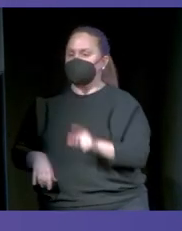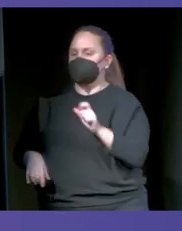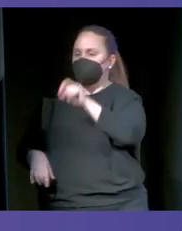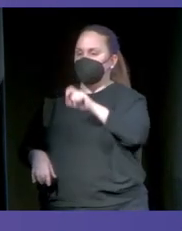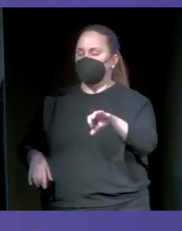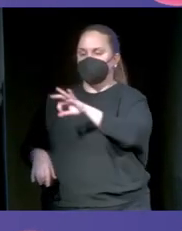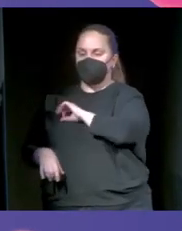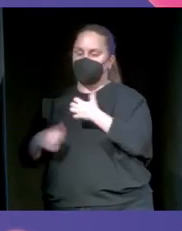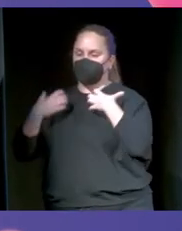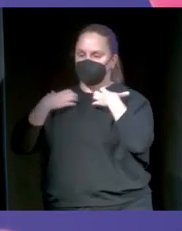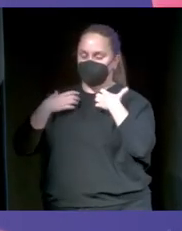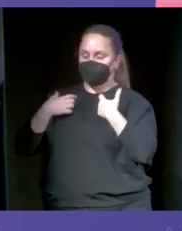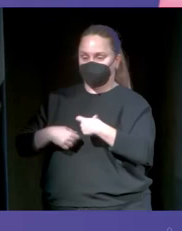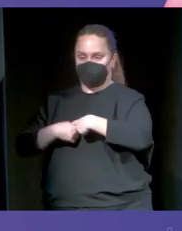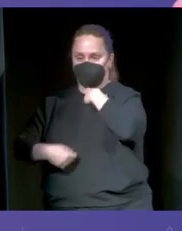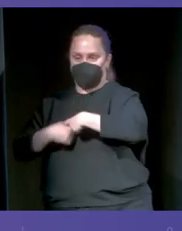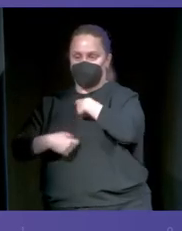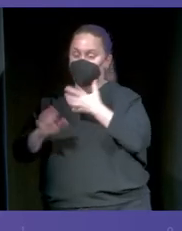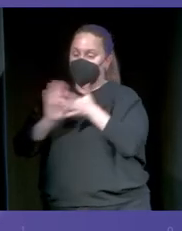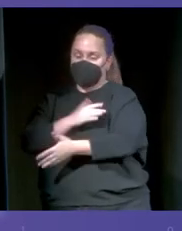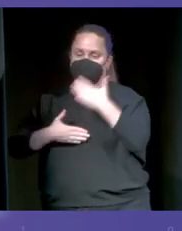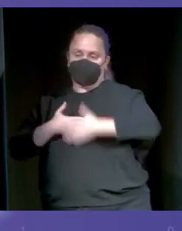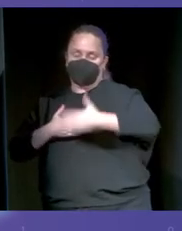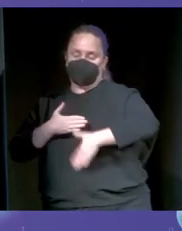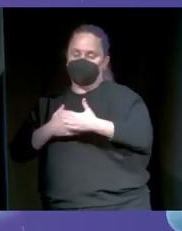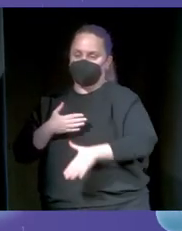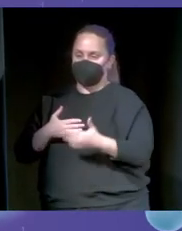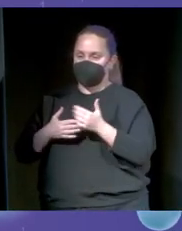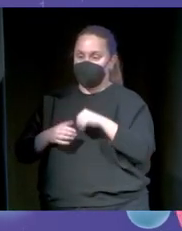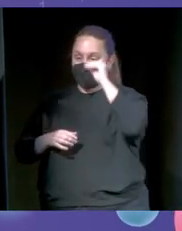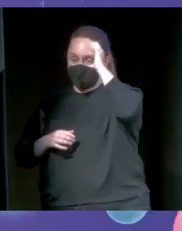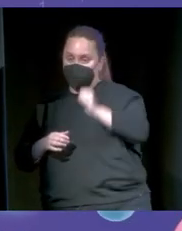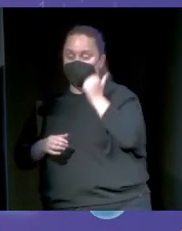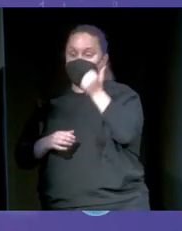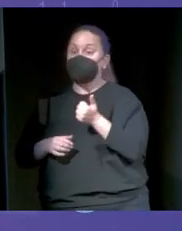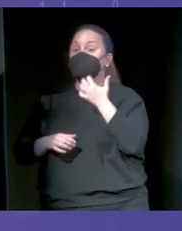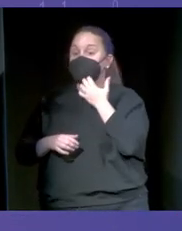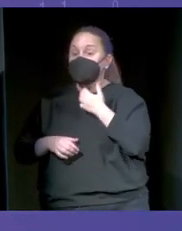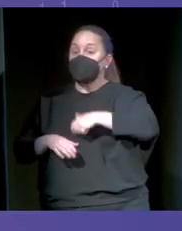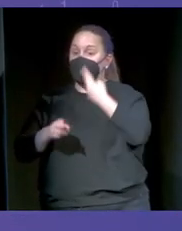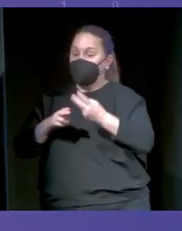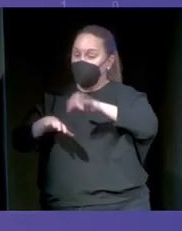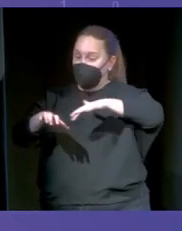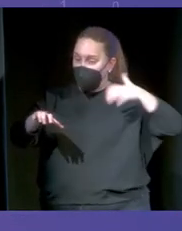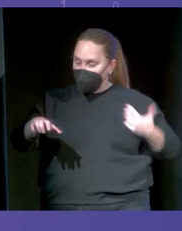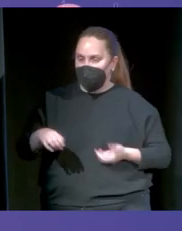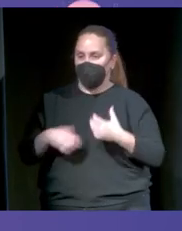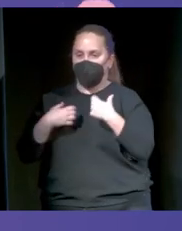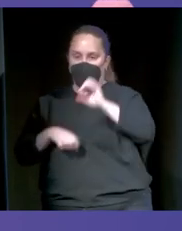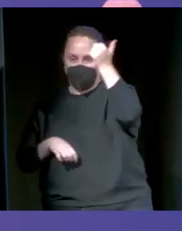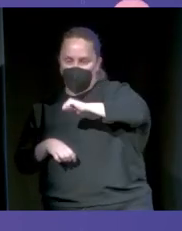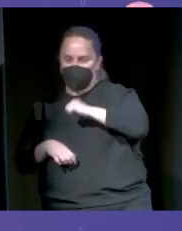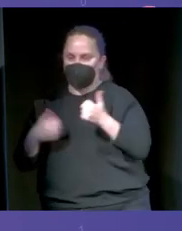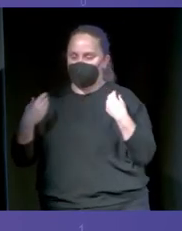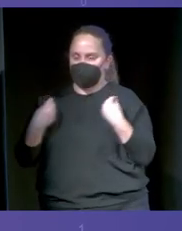con traje. Sesgos dentro de la inteligencia artificial. Si lo alimentas con un montón de políticos que son hombres con traje, es difícil que acabe haciendo